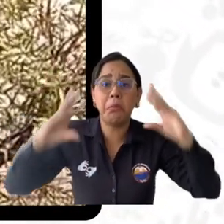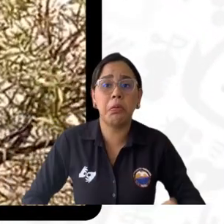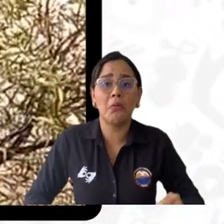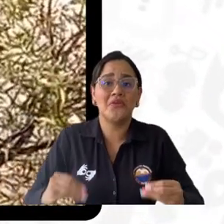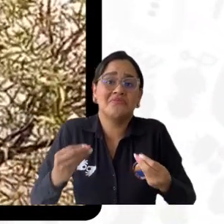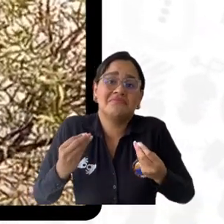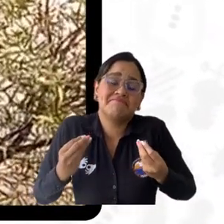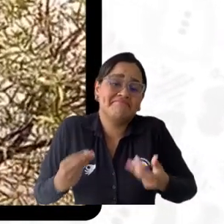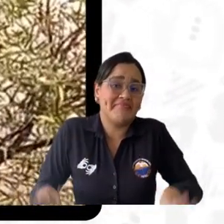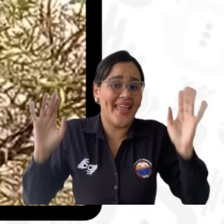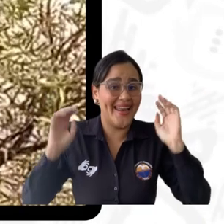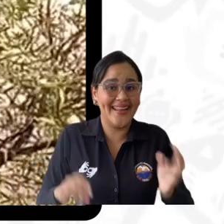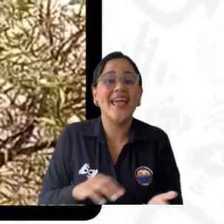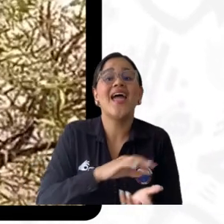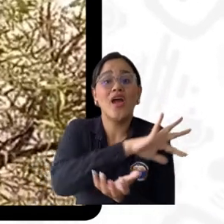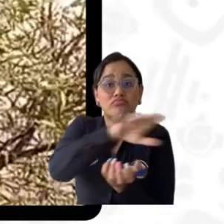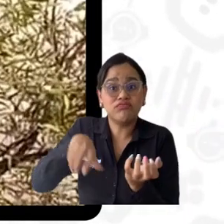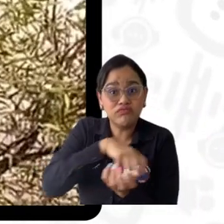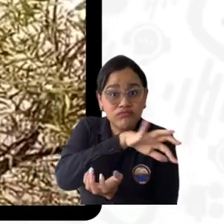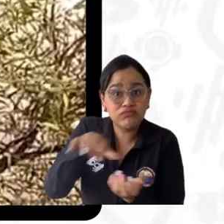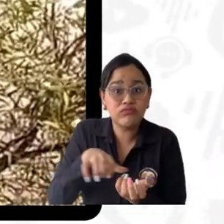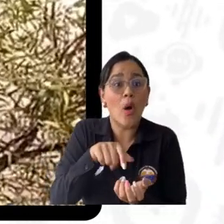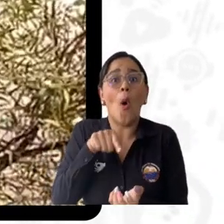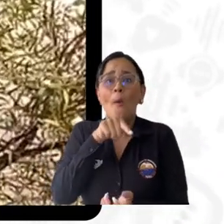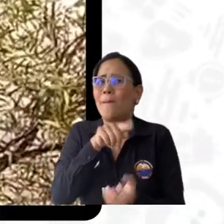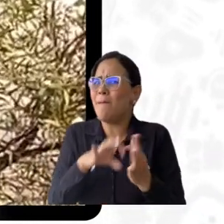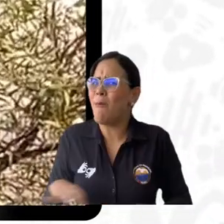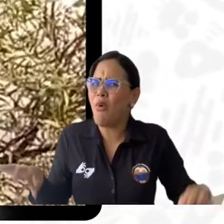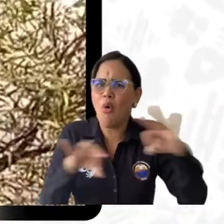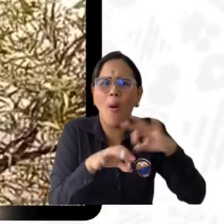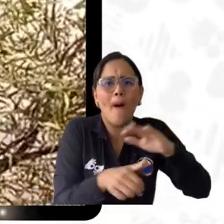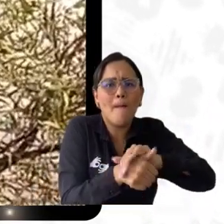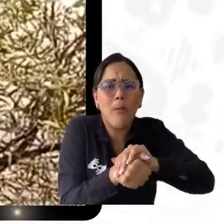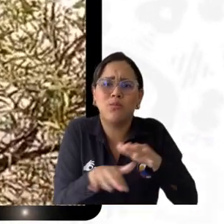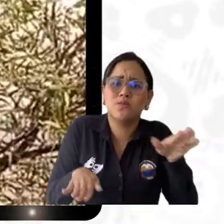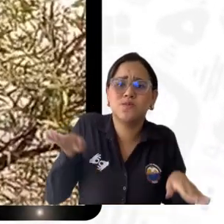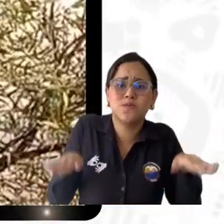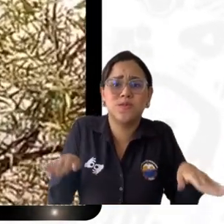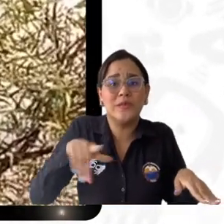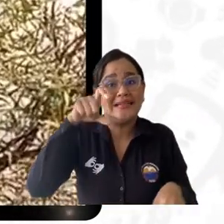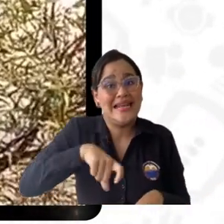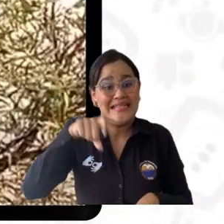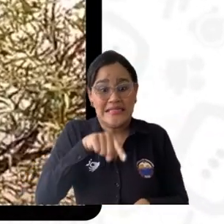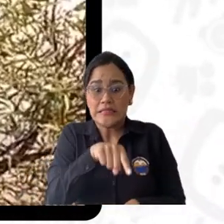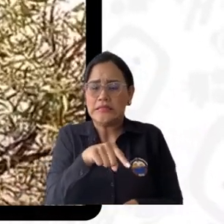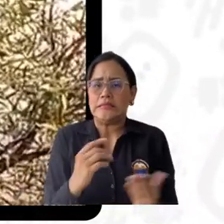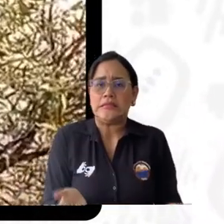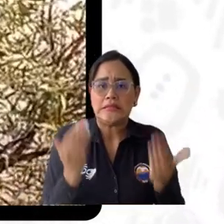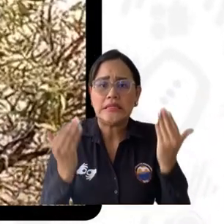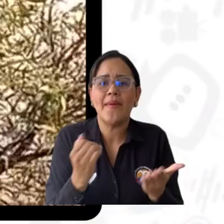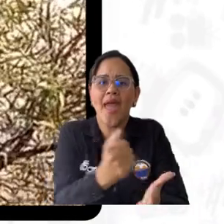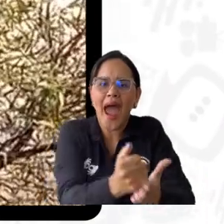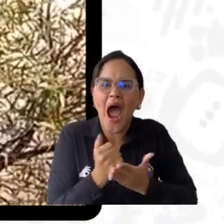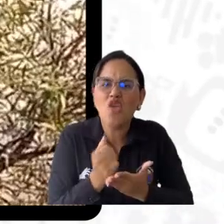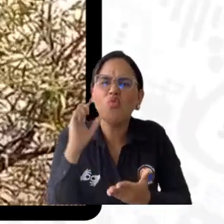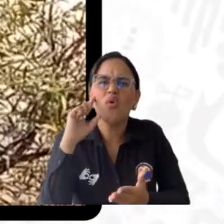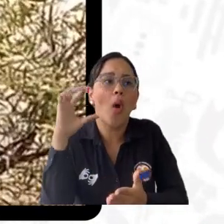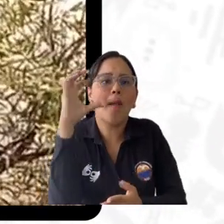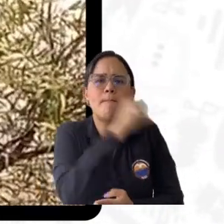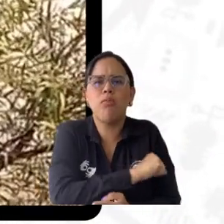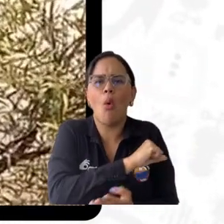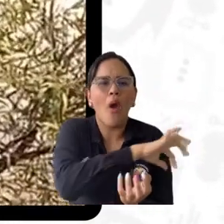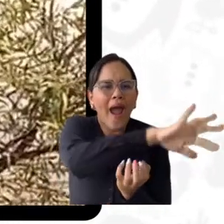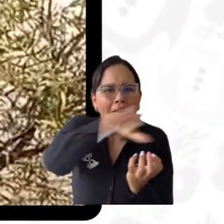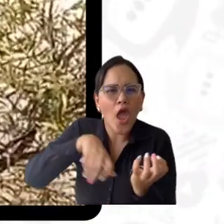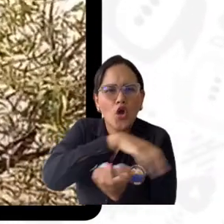fundamental en los ecosistemas marinos. Es tanta la importancia de ellas que básicamente la podríamos denominar como un indicador del